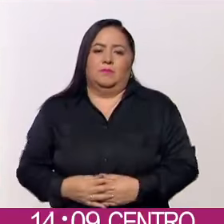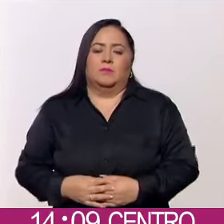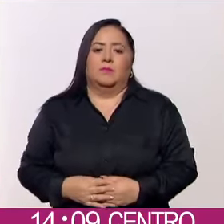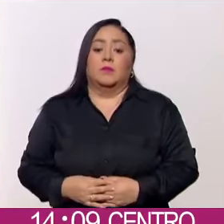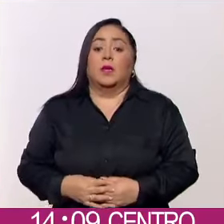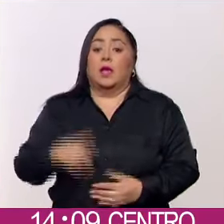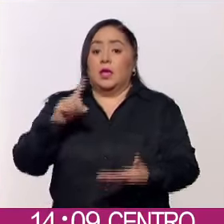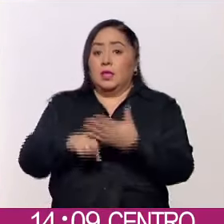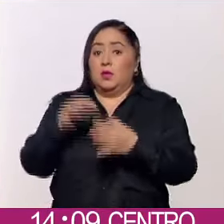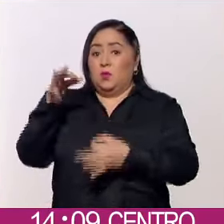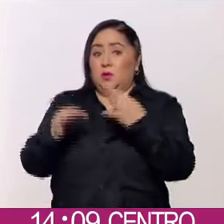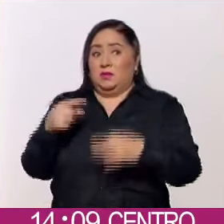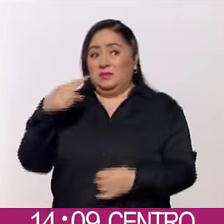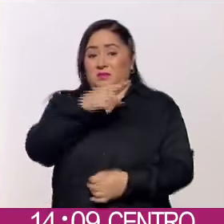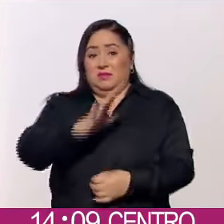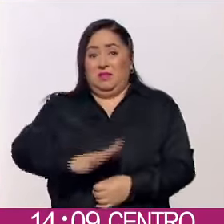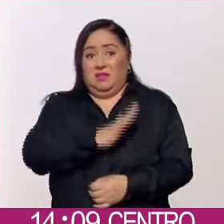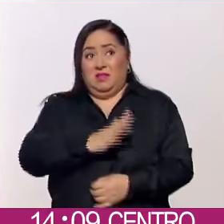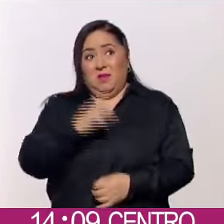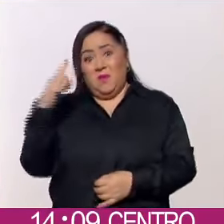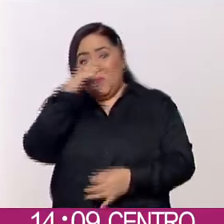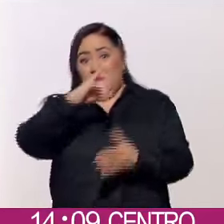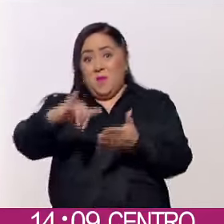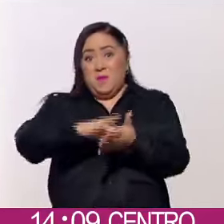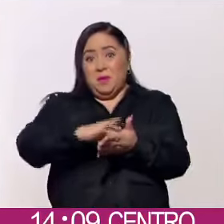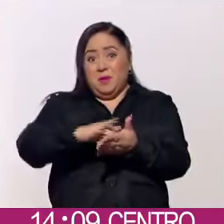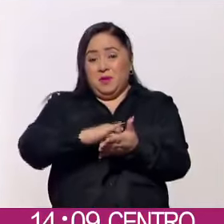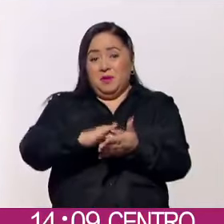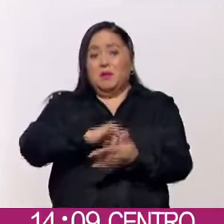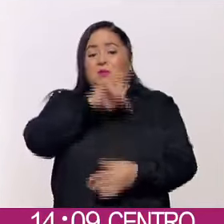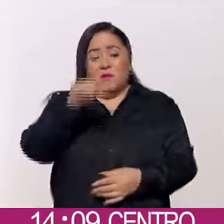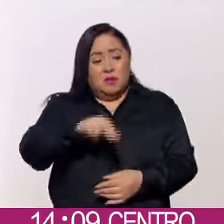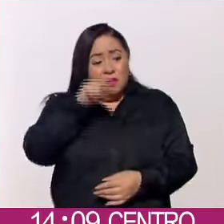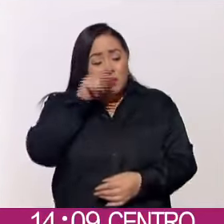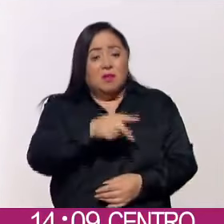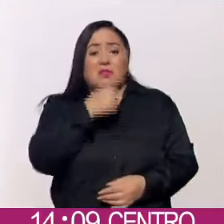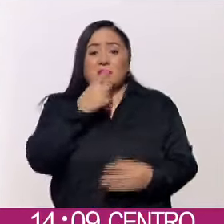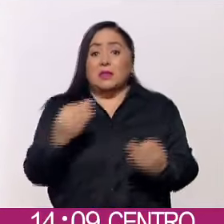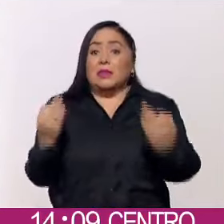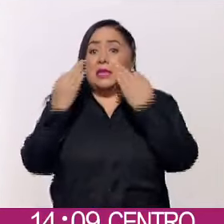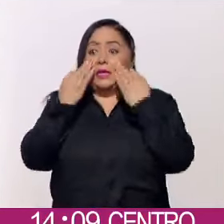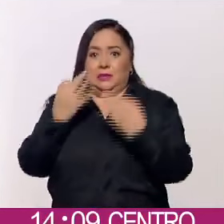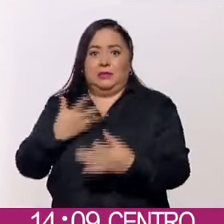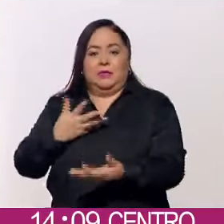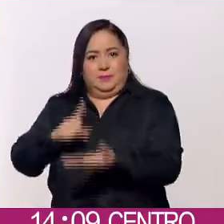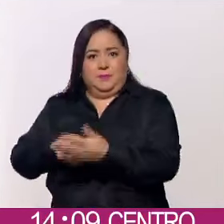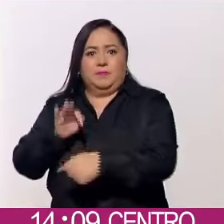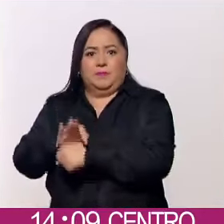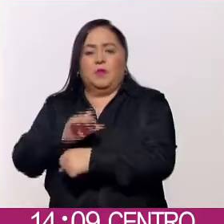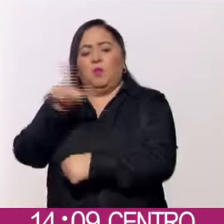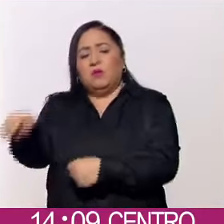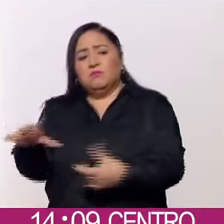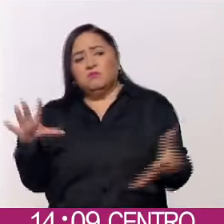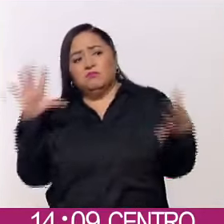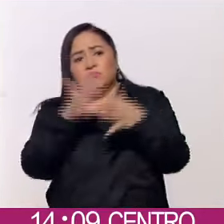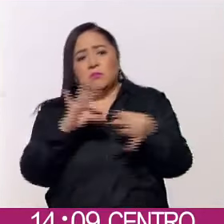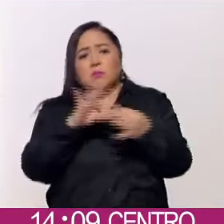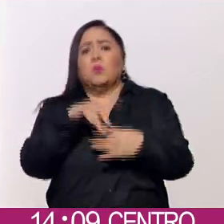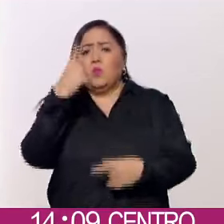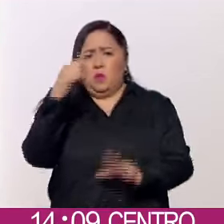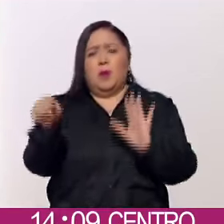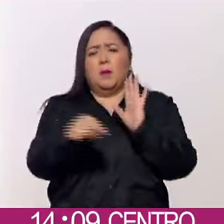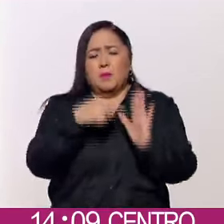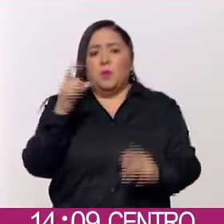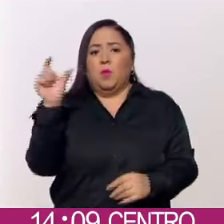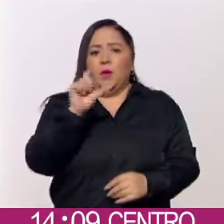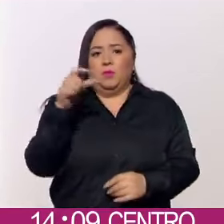En el juicio a Genaro García Luna, en Nueva York, salió a relucir que uno de los testigos protegidos llegó a narrar que, en una ocasión,